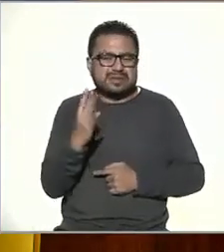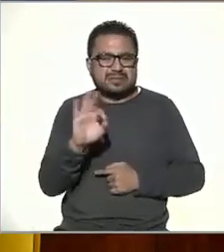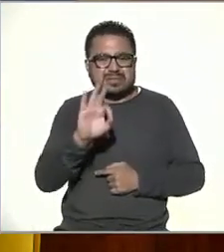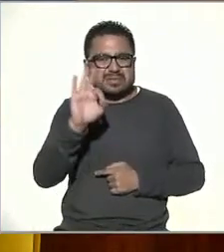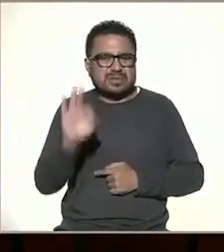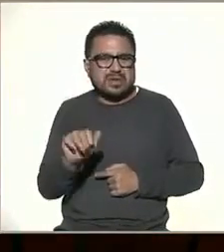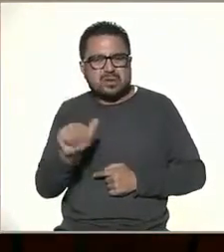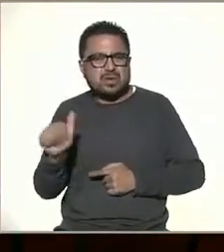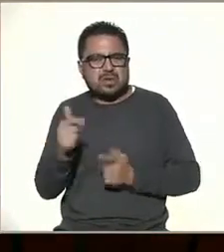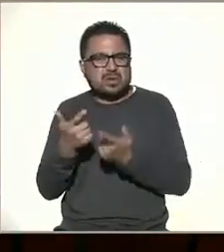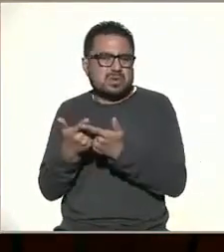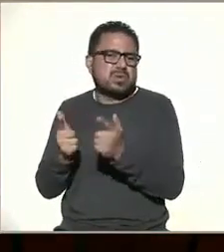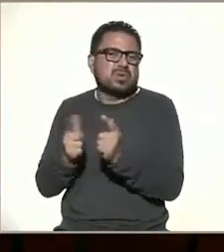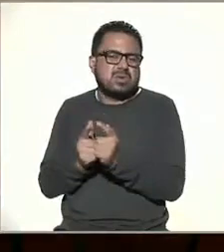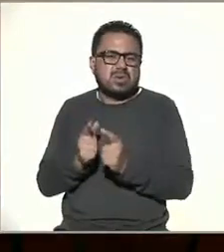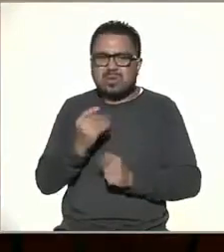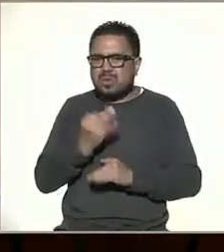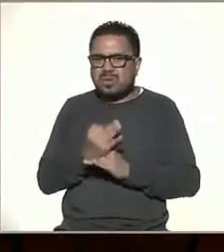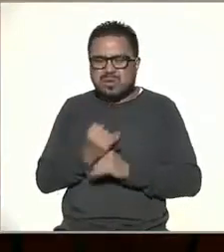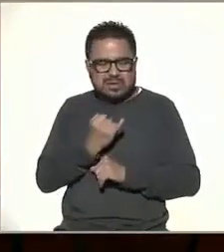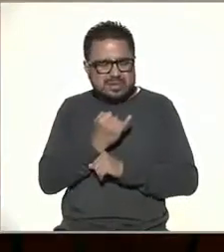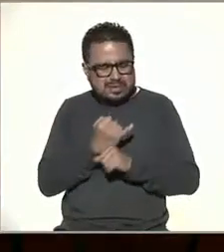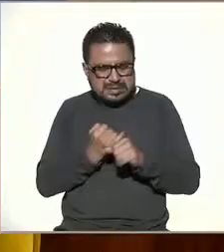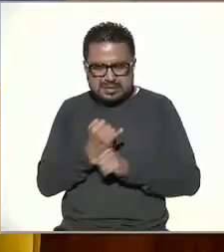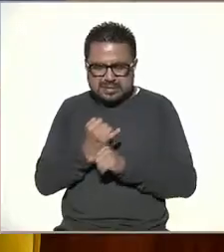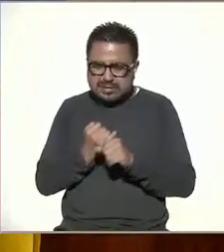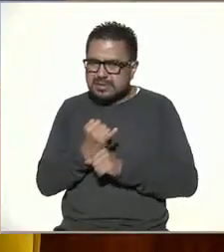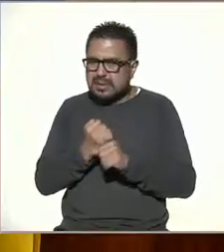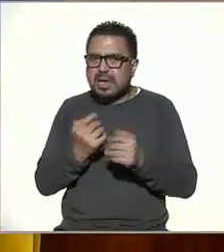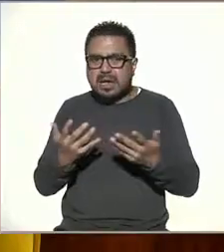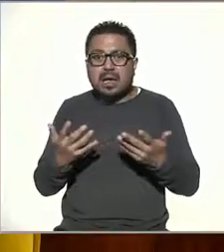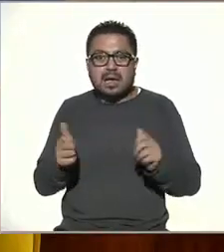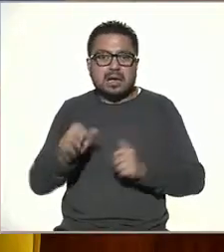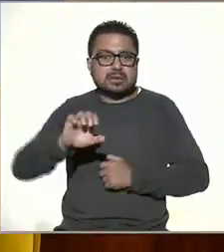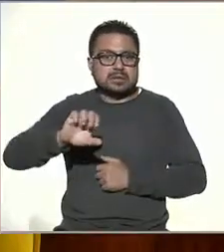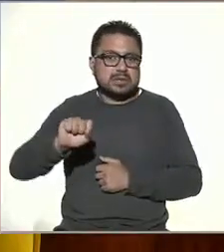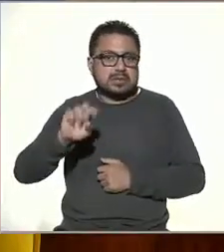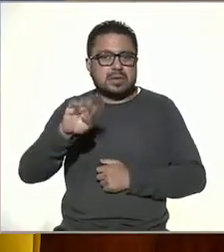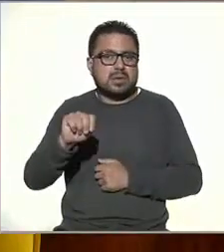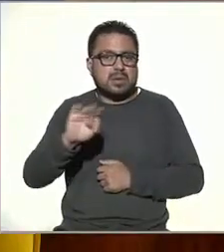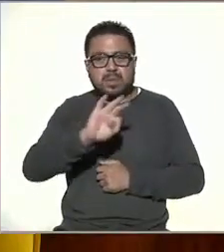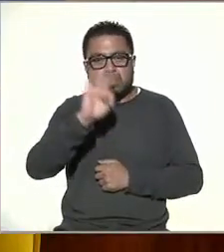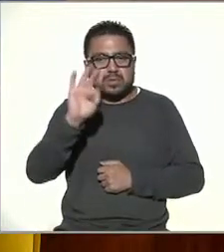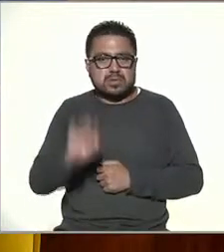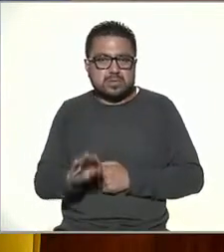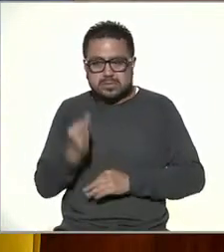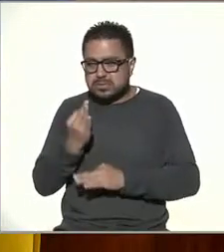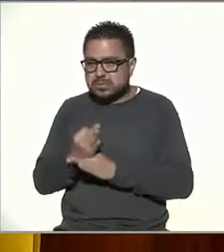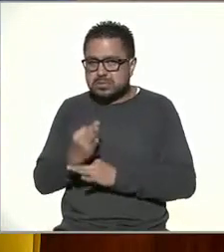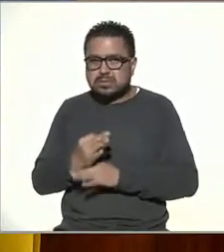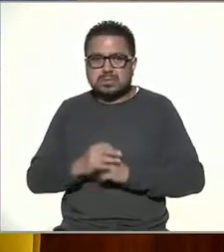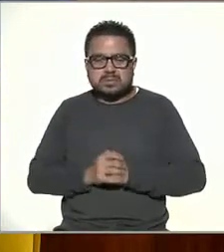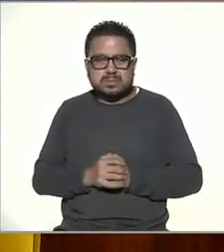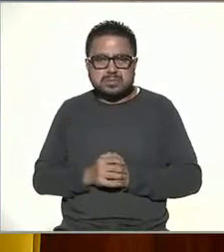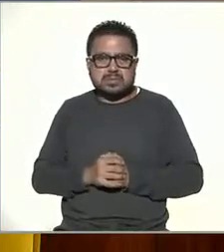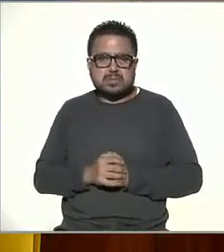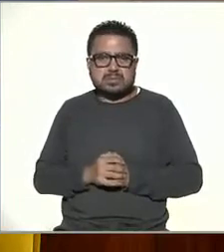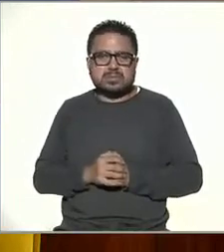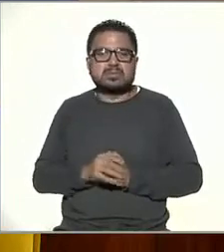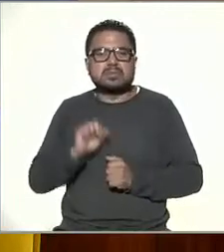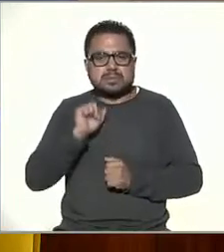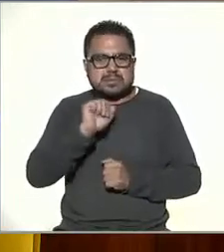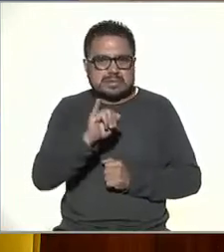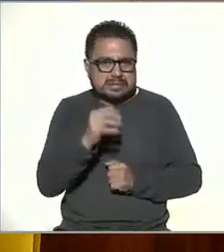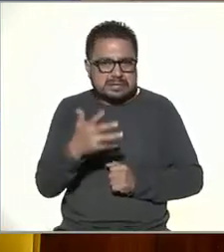siguiente grupo de edad del que estábamos investigando ya está en el 69% entonces si